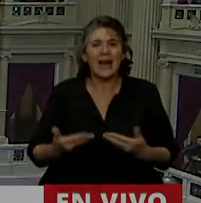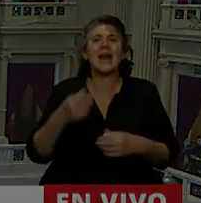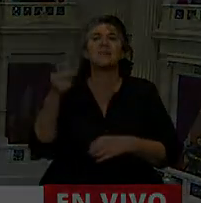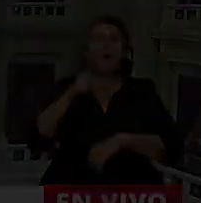tiempo, sobre todo.